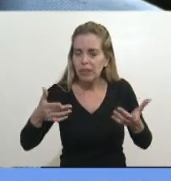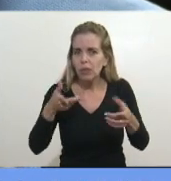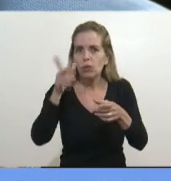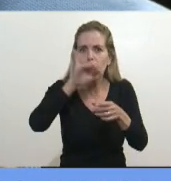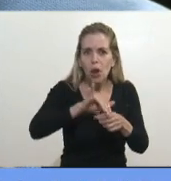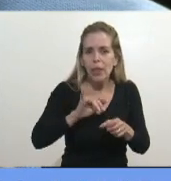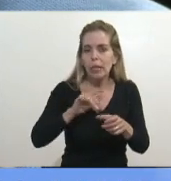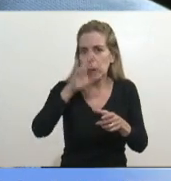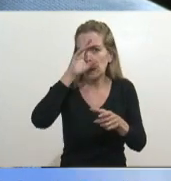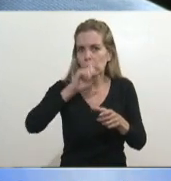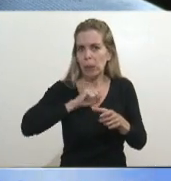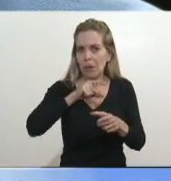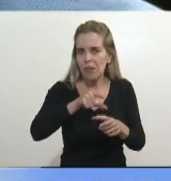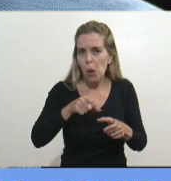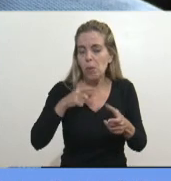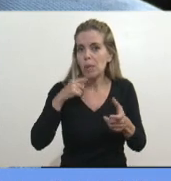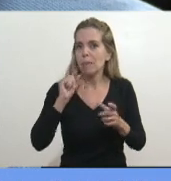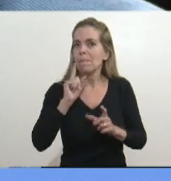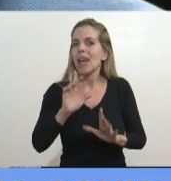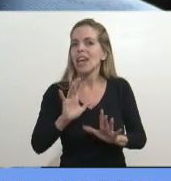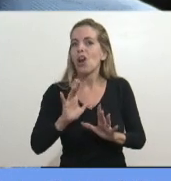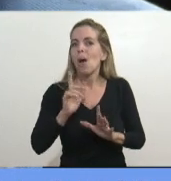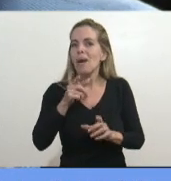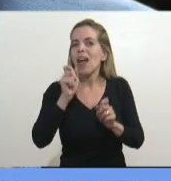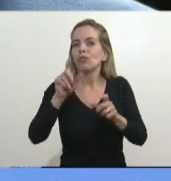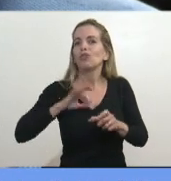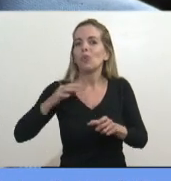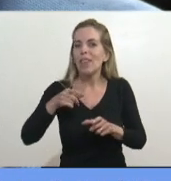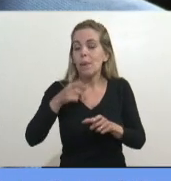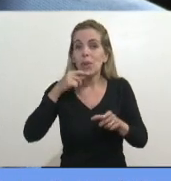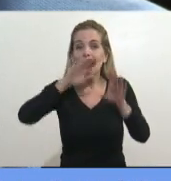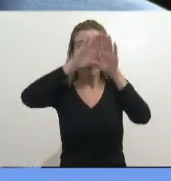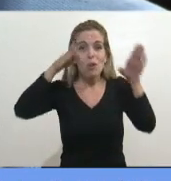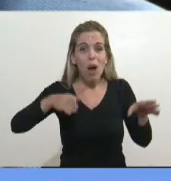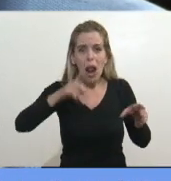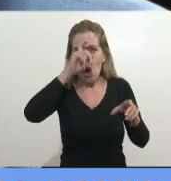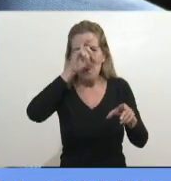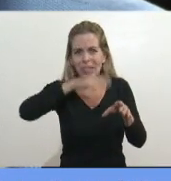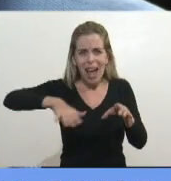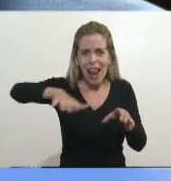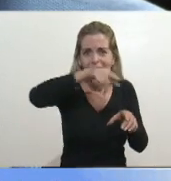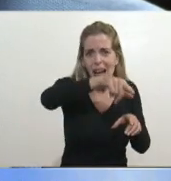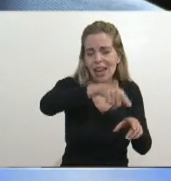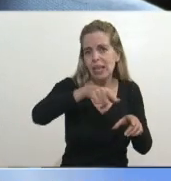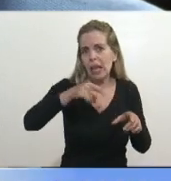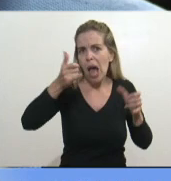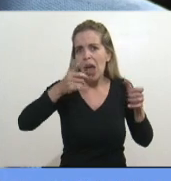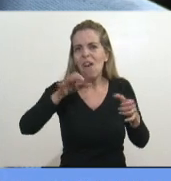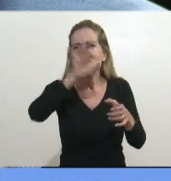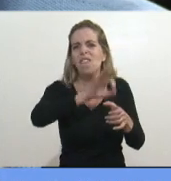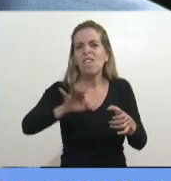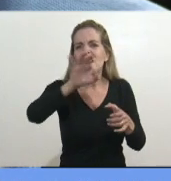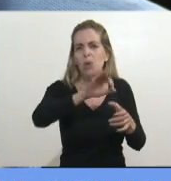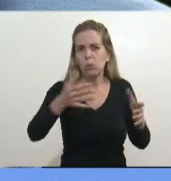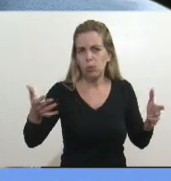Porque están en un lugar de alta carga viral. Esos son los verdaderos héroes que tenemos hoy en la República Argentina. Yo,